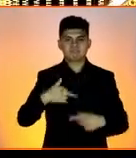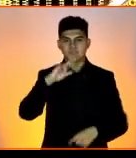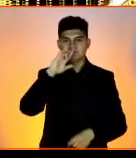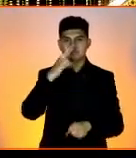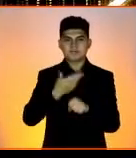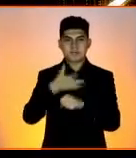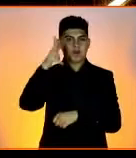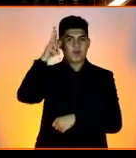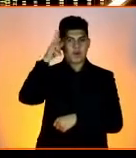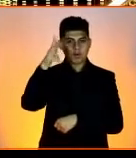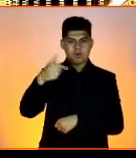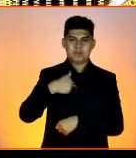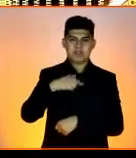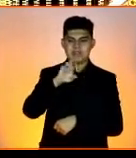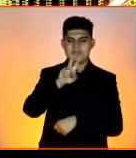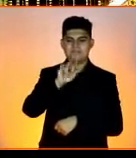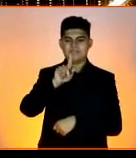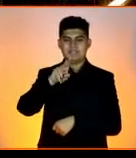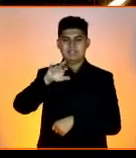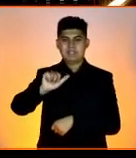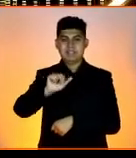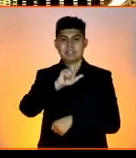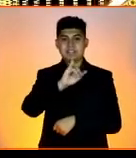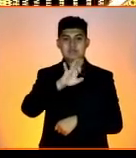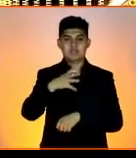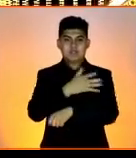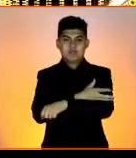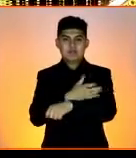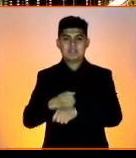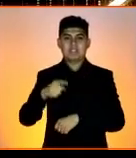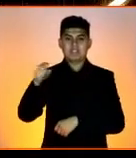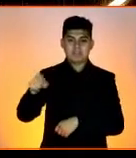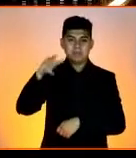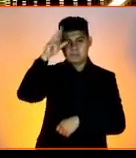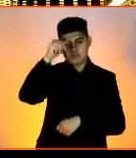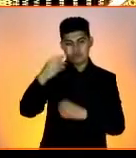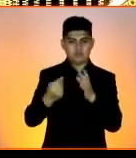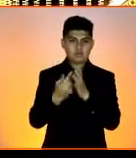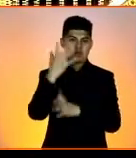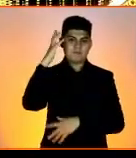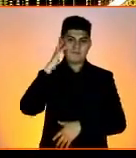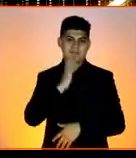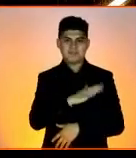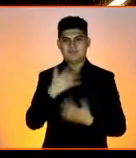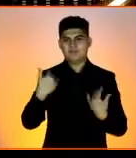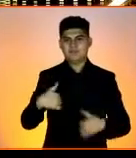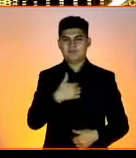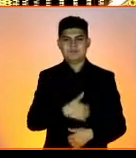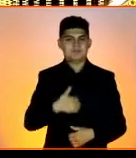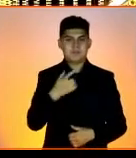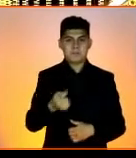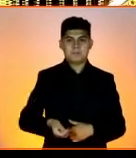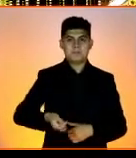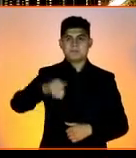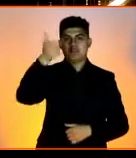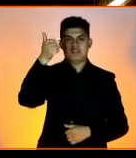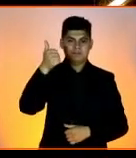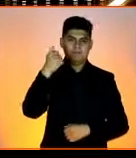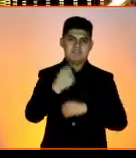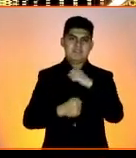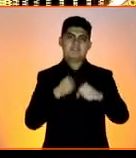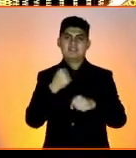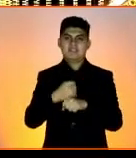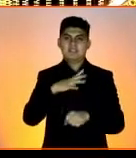Hola, mi nombre es Evelin Rodríguez de Rizuli Compañía en Monterrey, Nuevo León, y estamos muy contentos que en nuestra primera participación